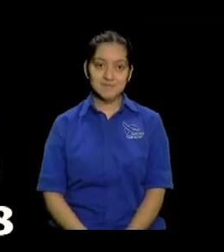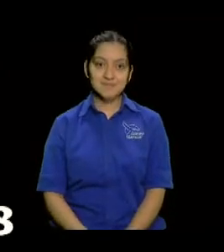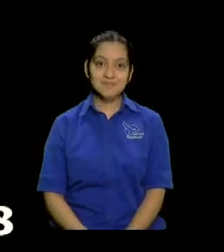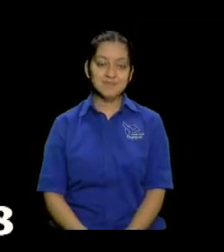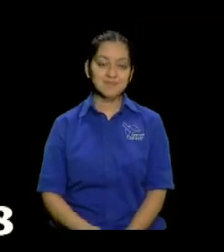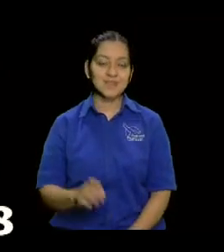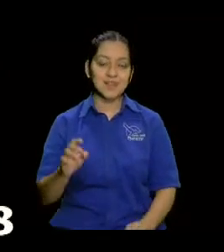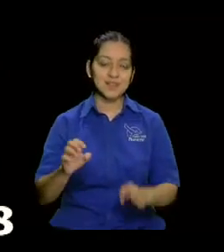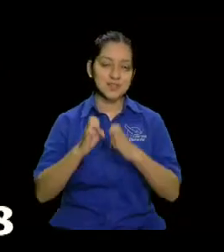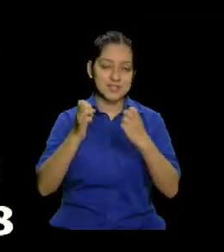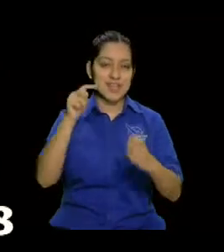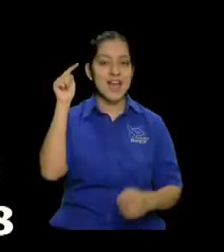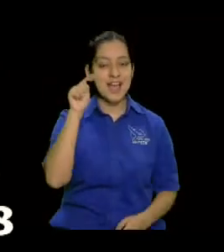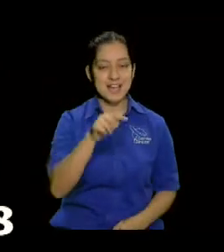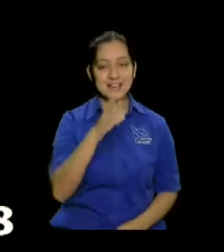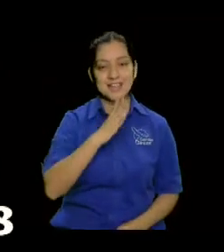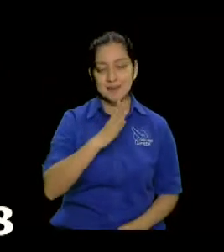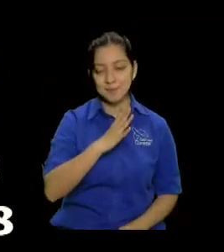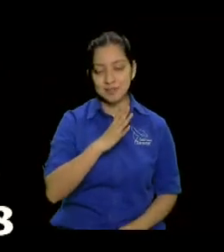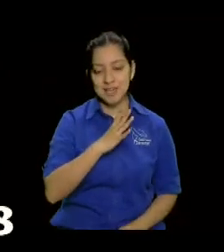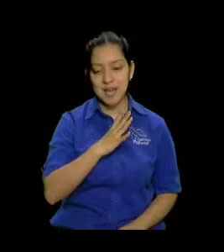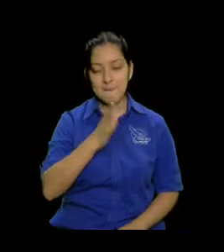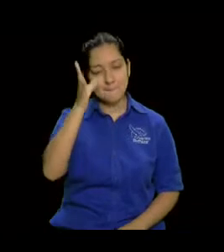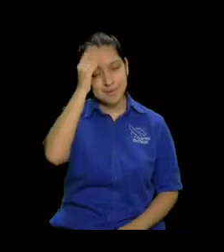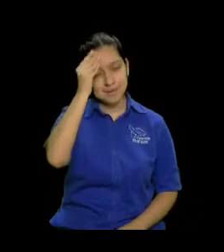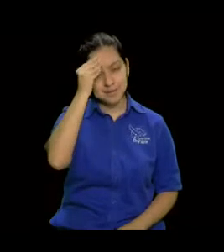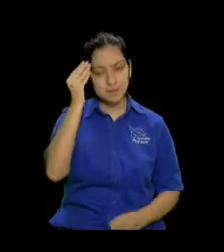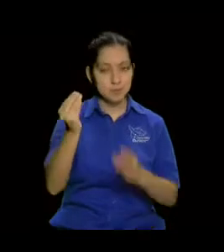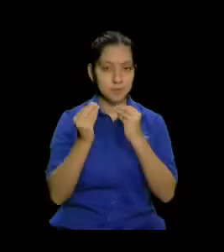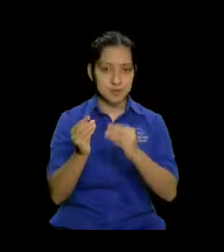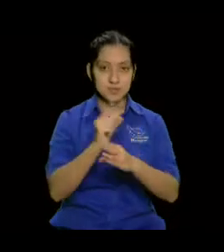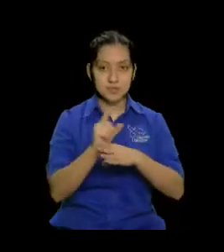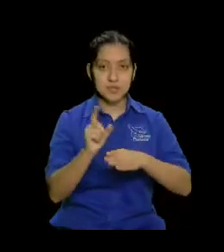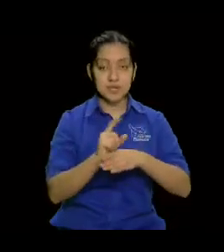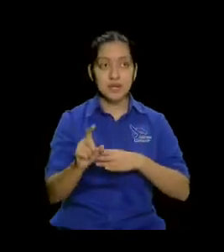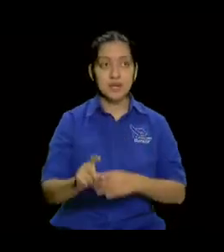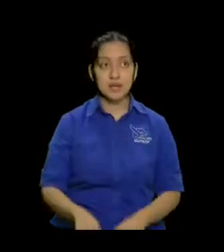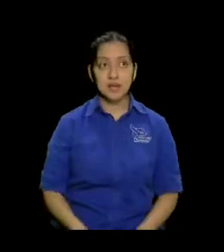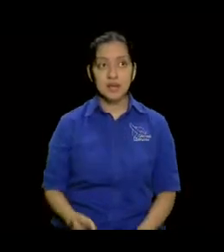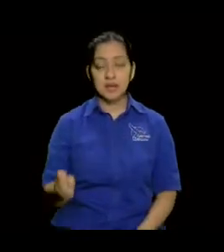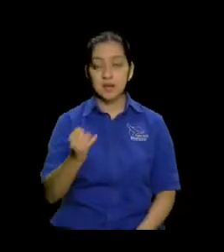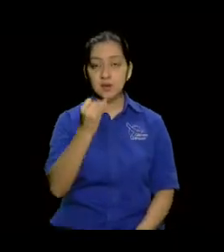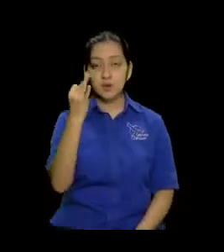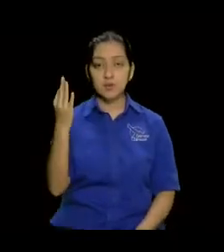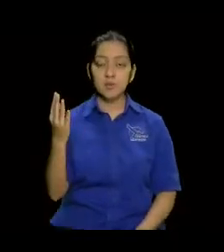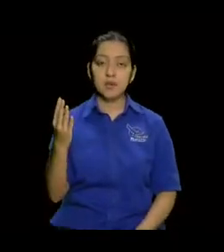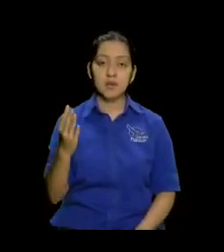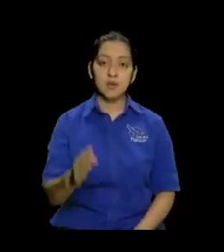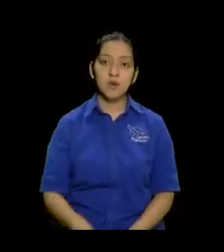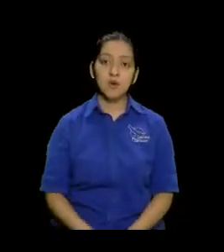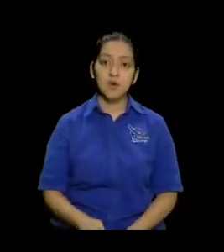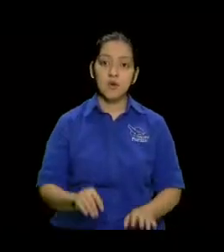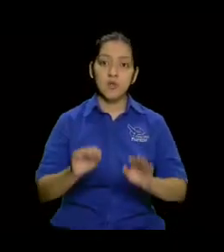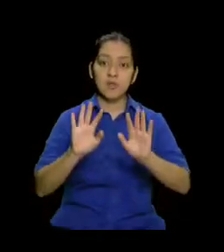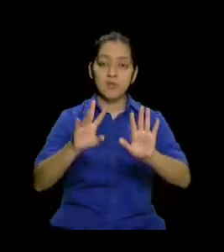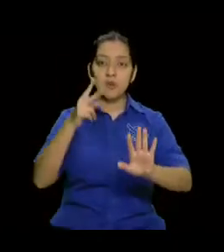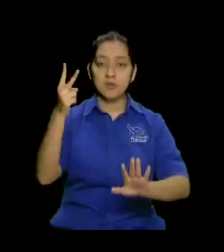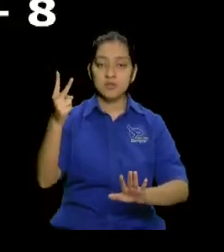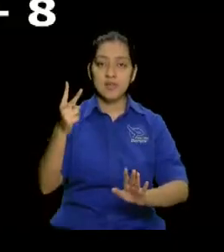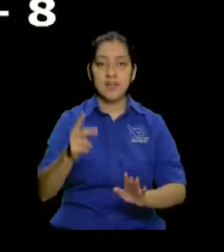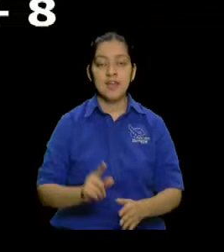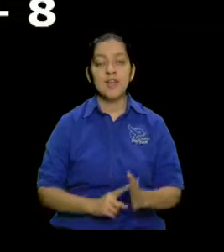Entonces, aquí tenemos que pasar cada una de estas. La número 12 sería la Lamed, Mem, Nun, Same,